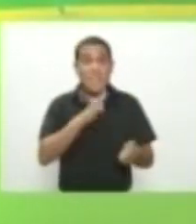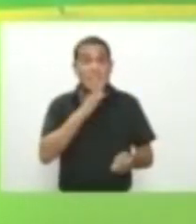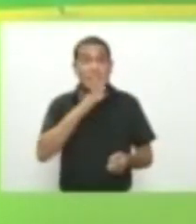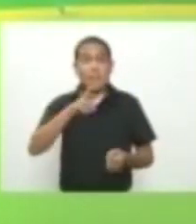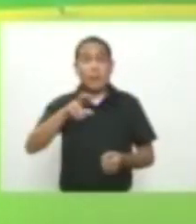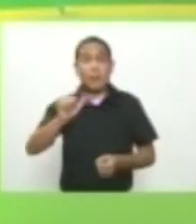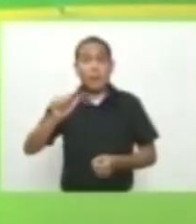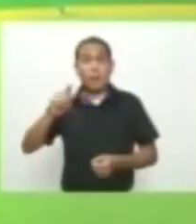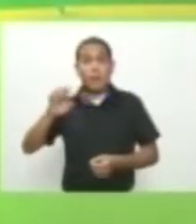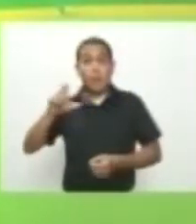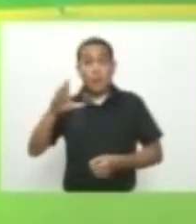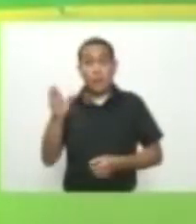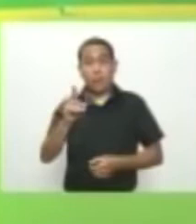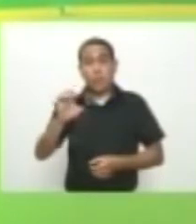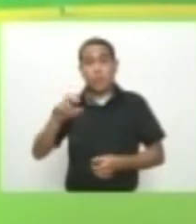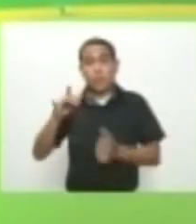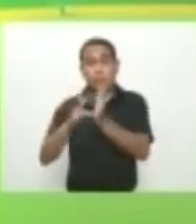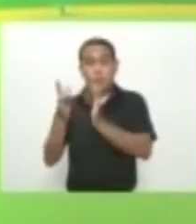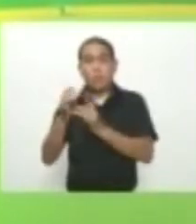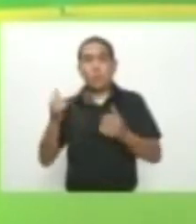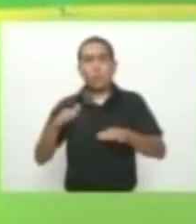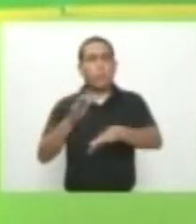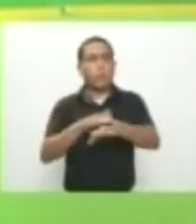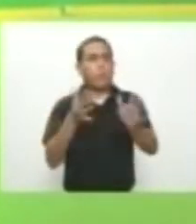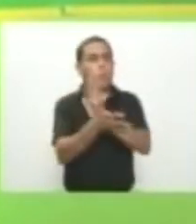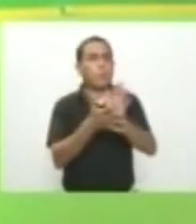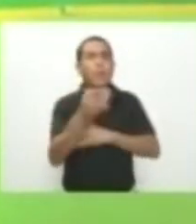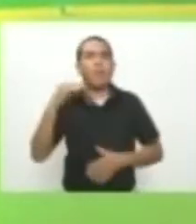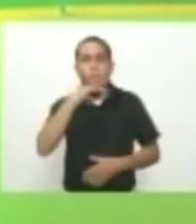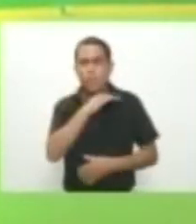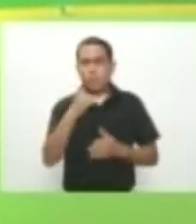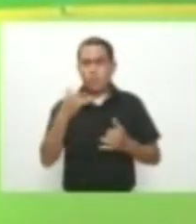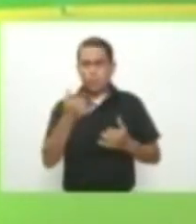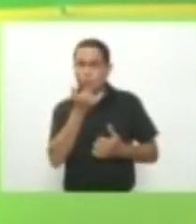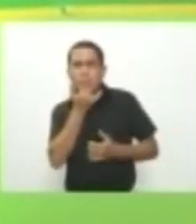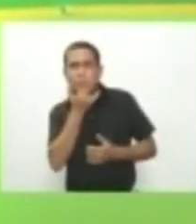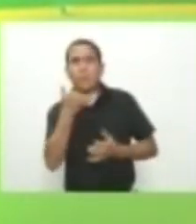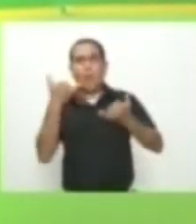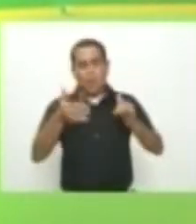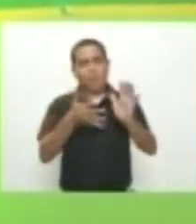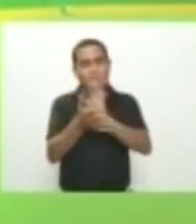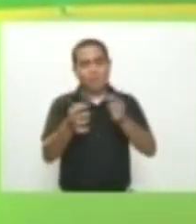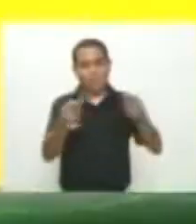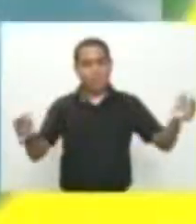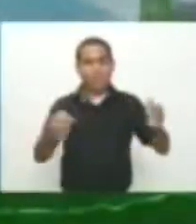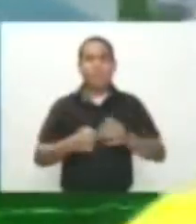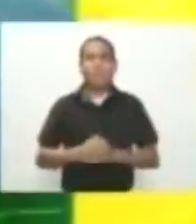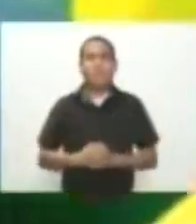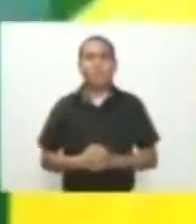de Jesús fue víctima de una noticia falsa Les contamos más detalles al final de la emisión